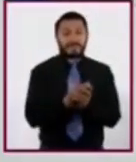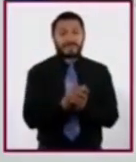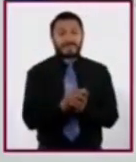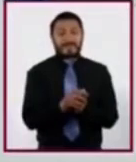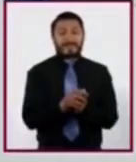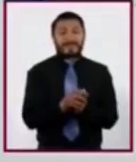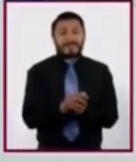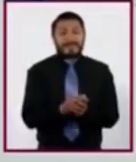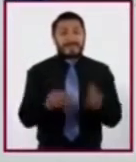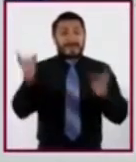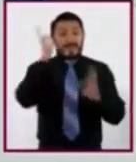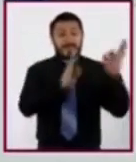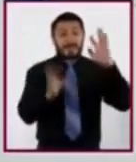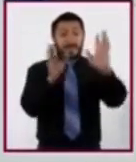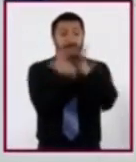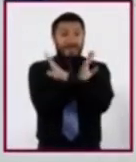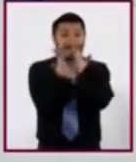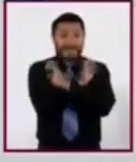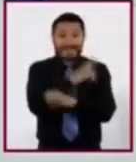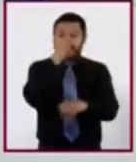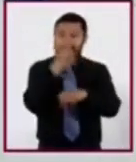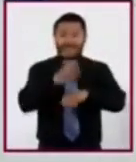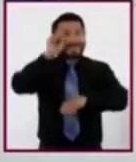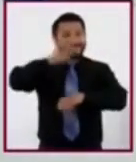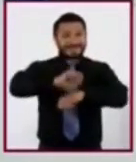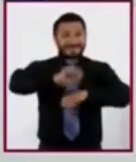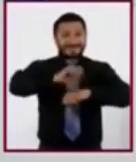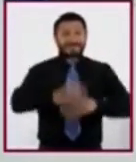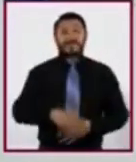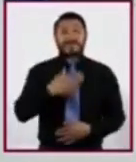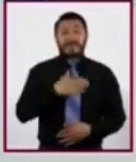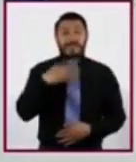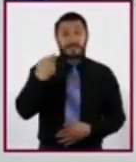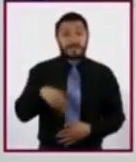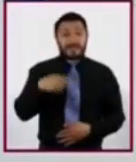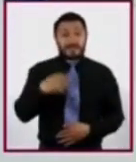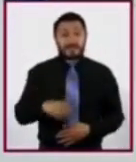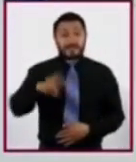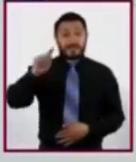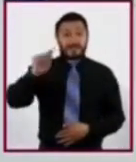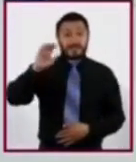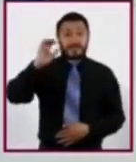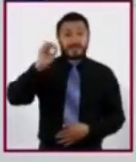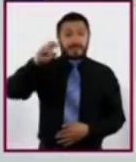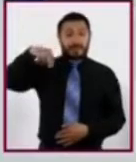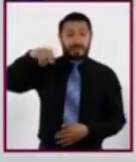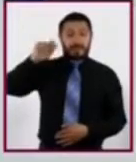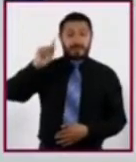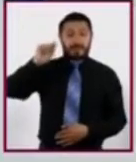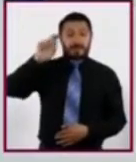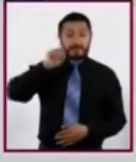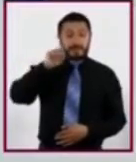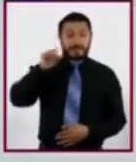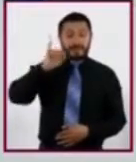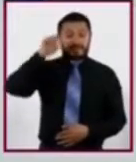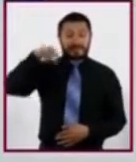asignatura formación cívica y ética de segundo grado. Yo soy la maestra Tonatzin Senlui y voy a guiarlos en esta sesión que